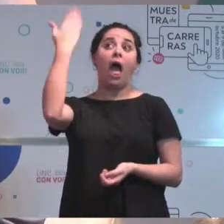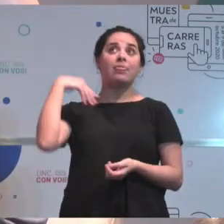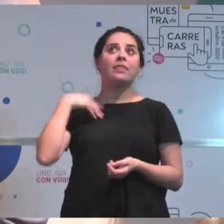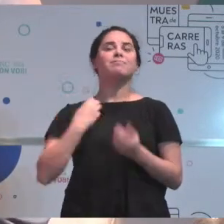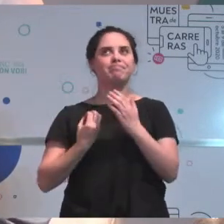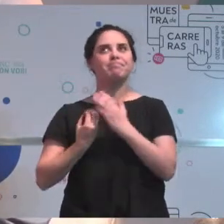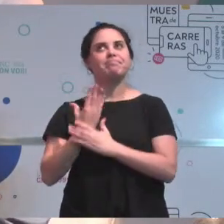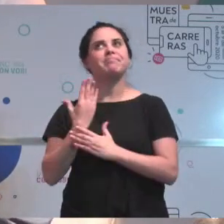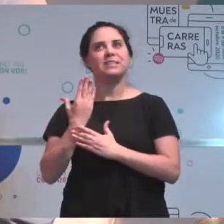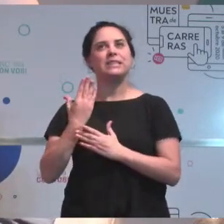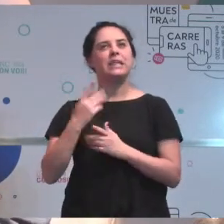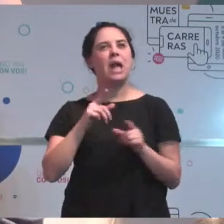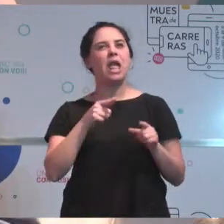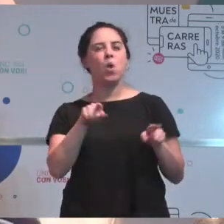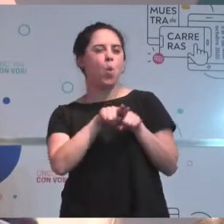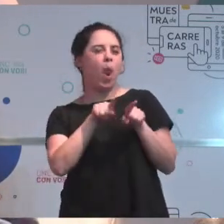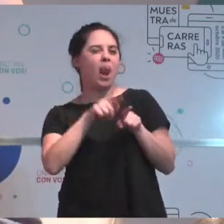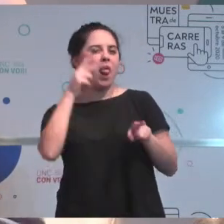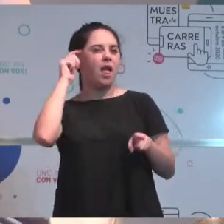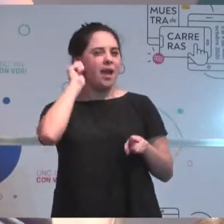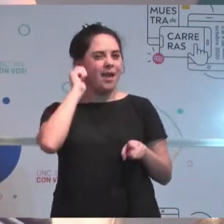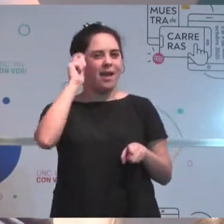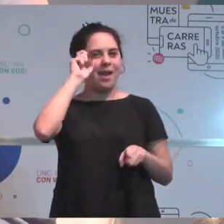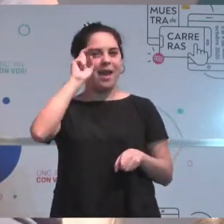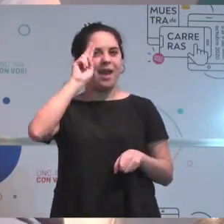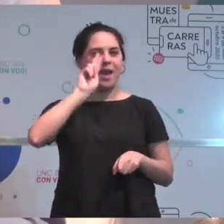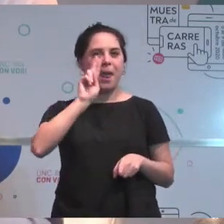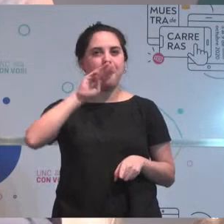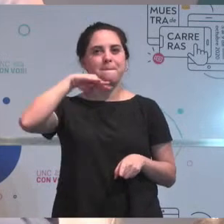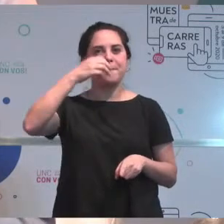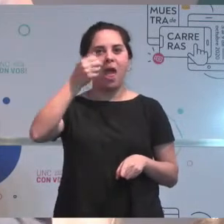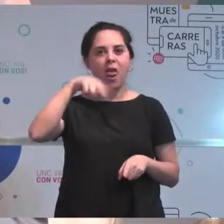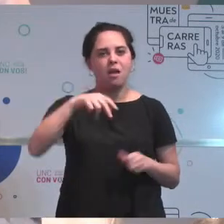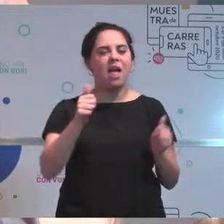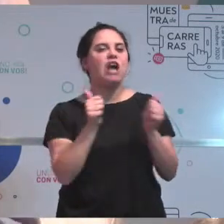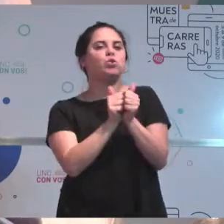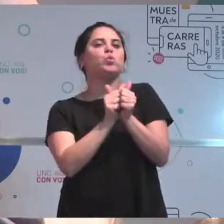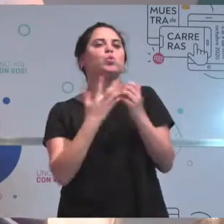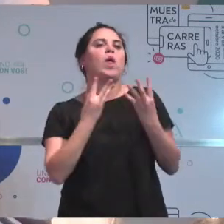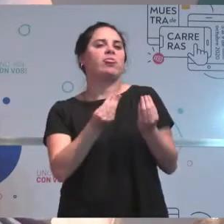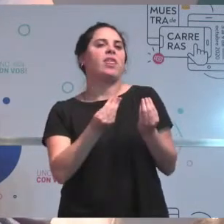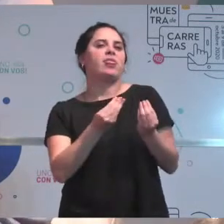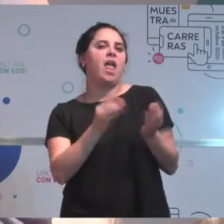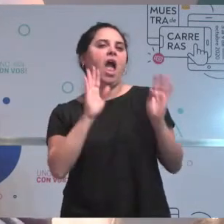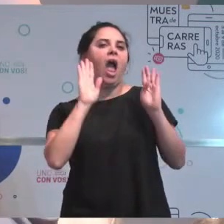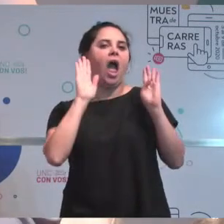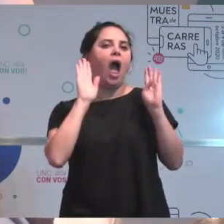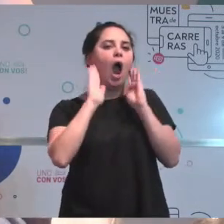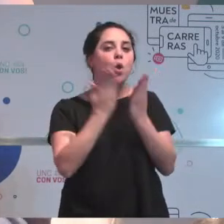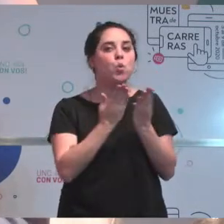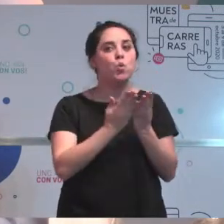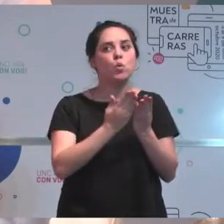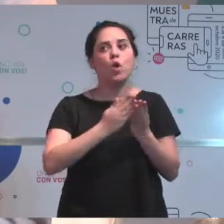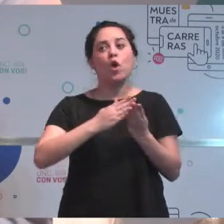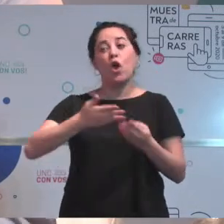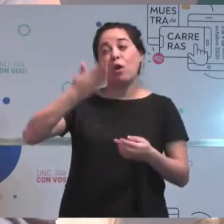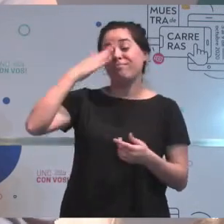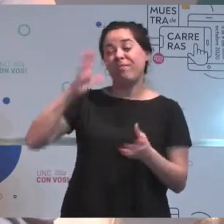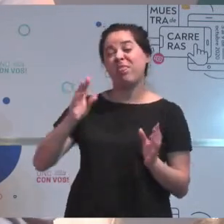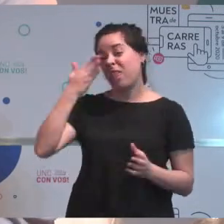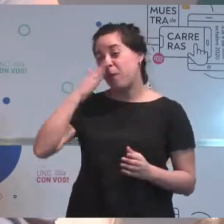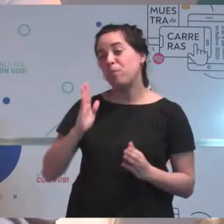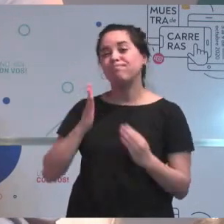Germán, trabajando como ayudante, trabajando operando equipos y haciendo un trabajo de topografía, de